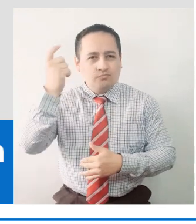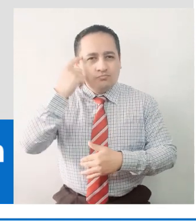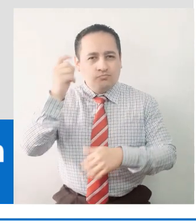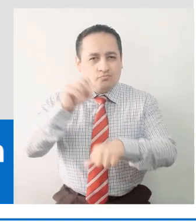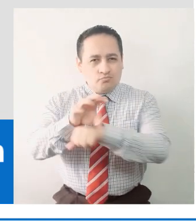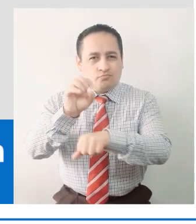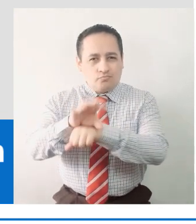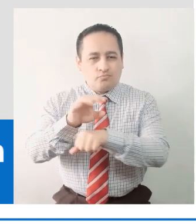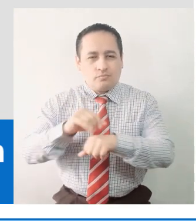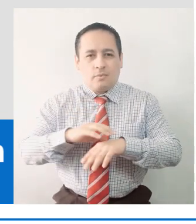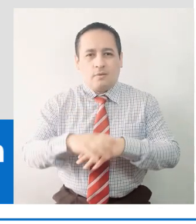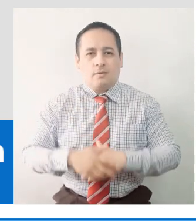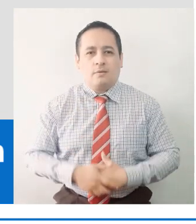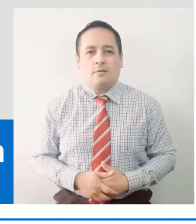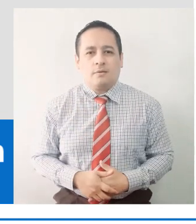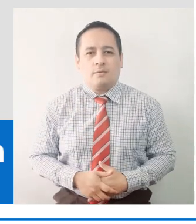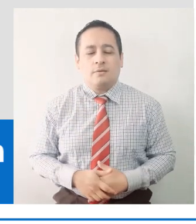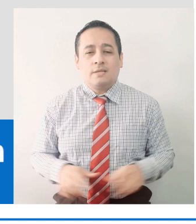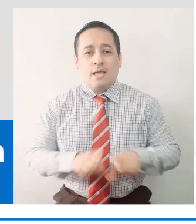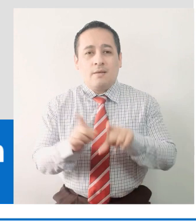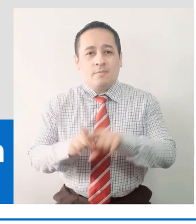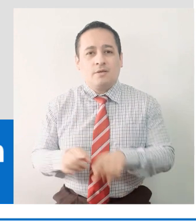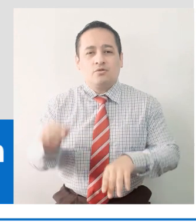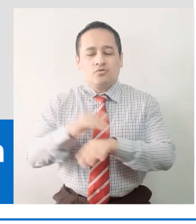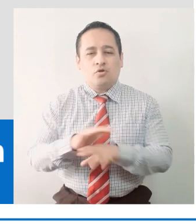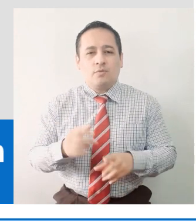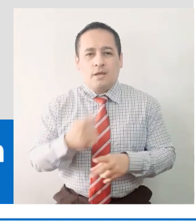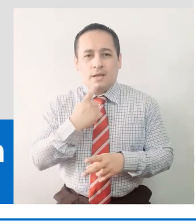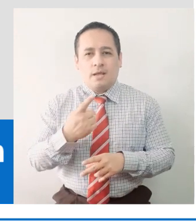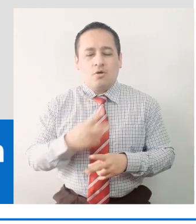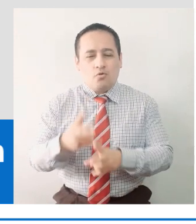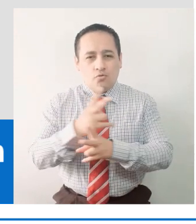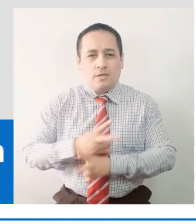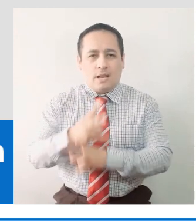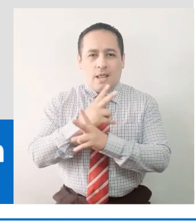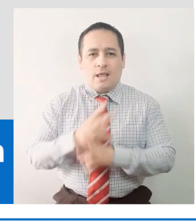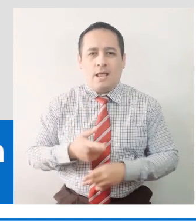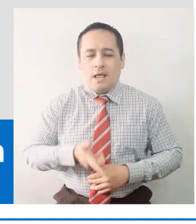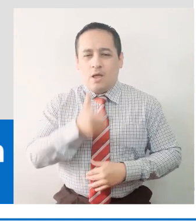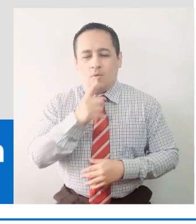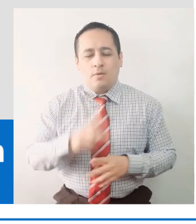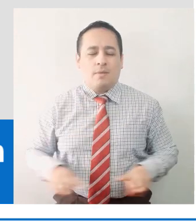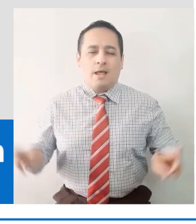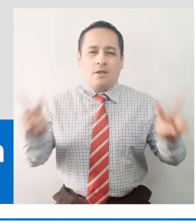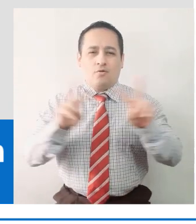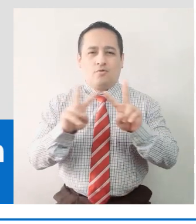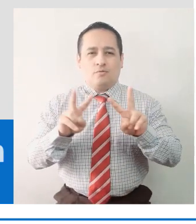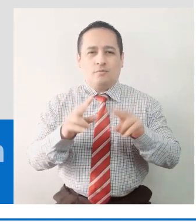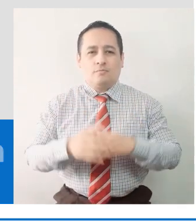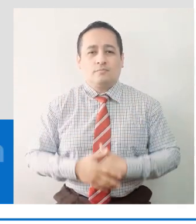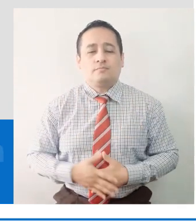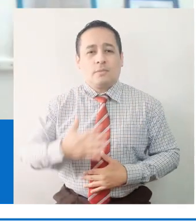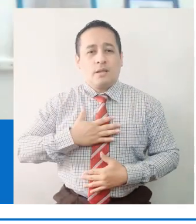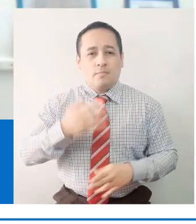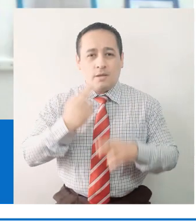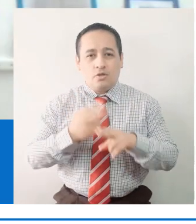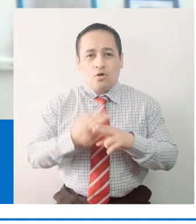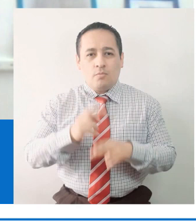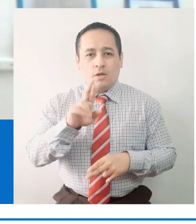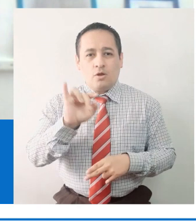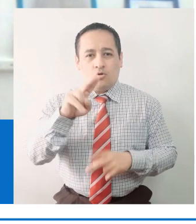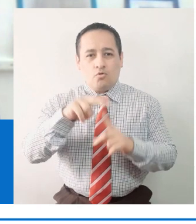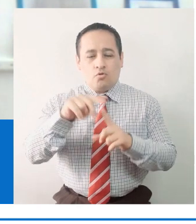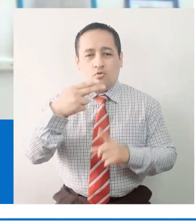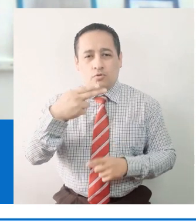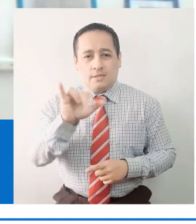concientización referentes al cuidado de este valioso recurso. Mi nombre